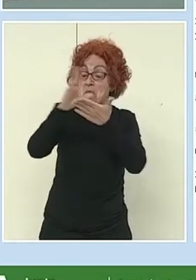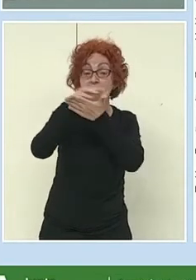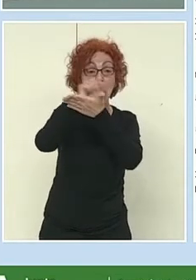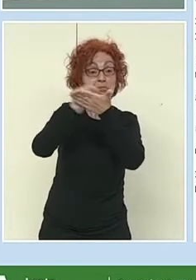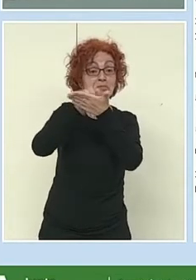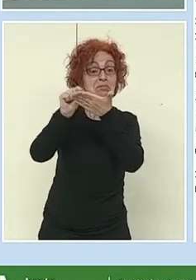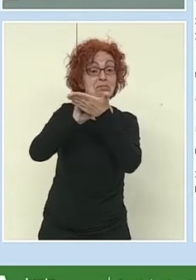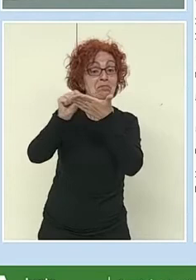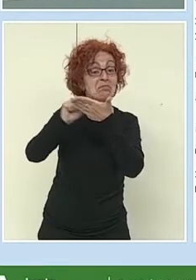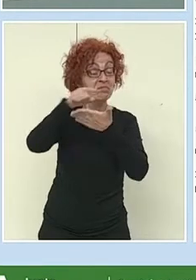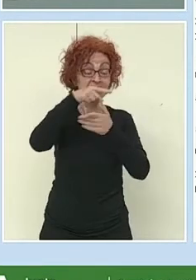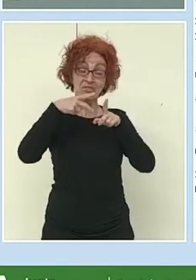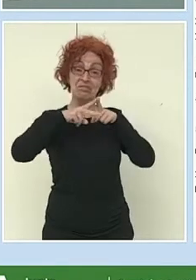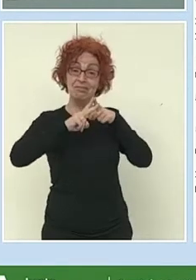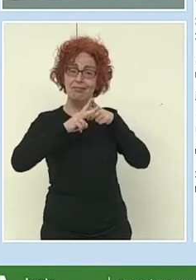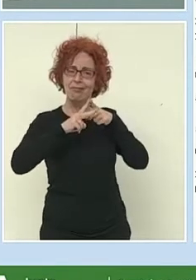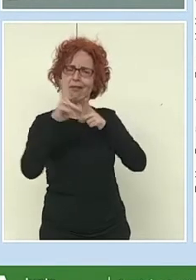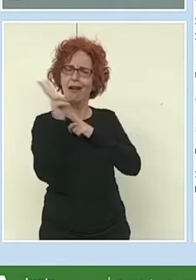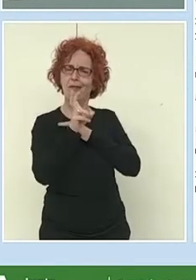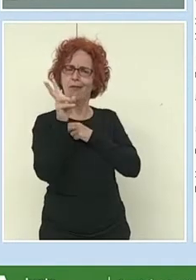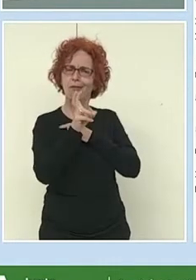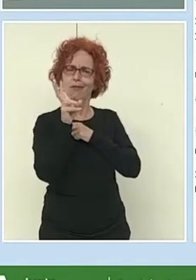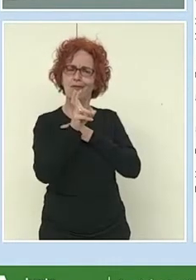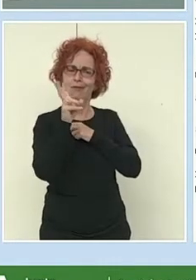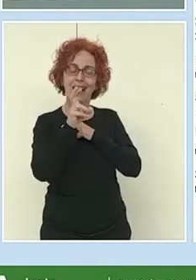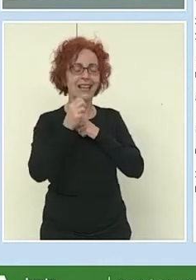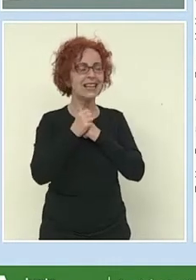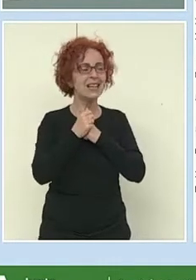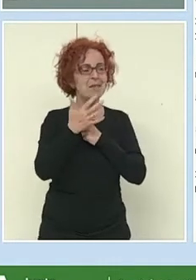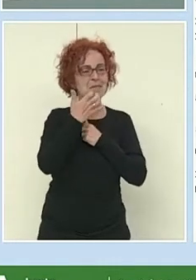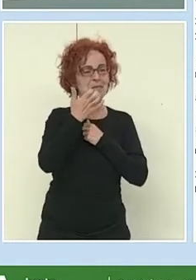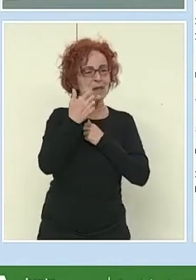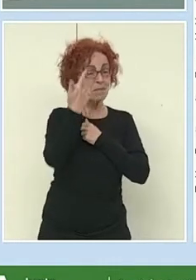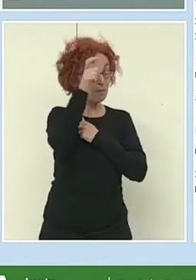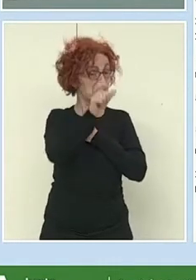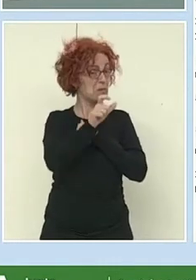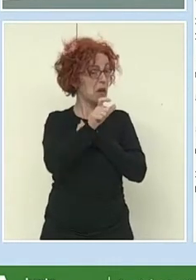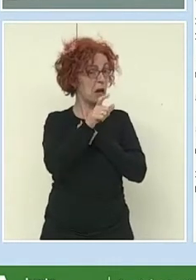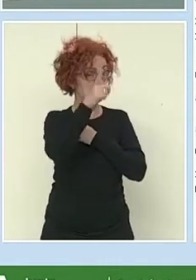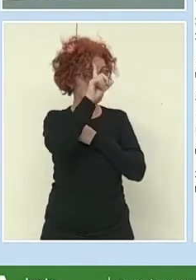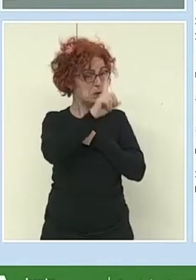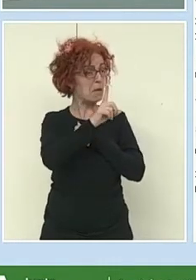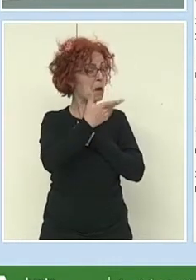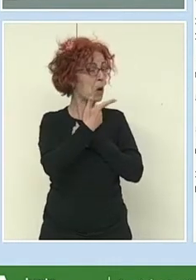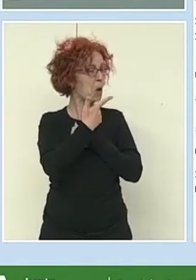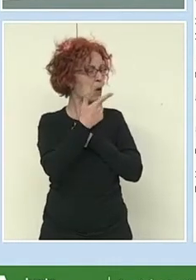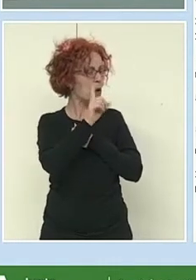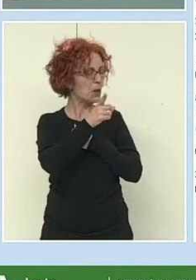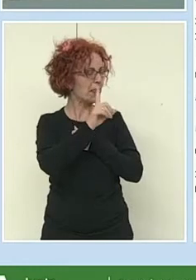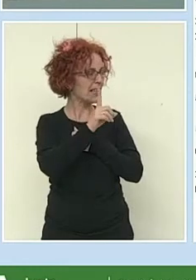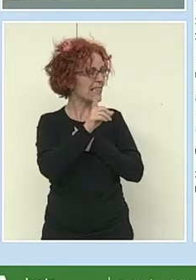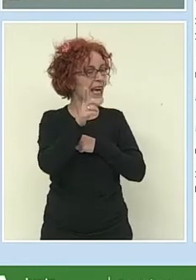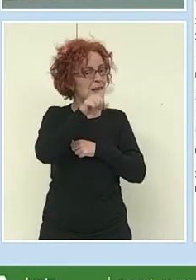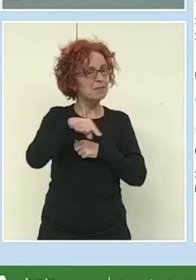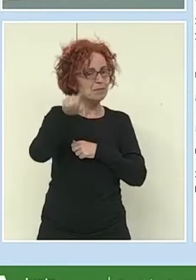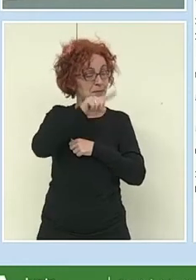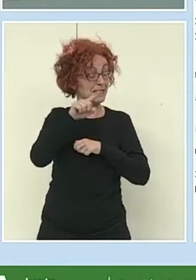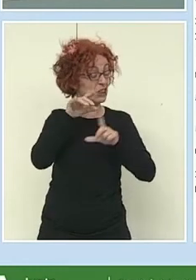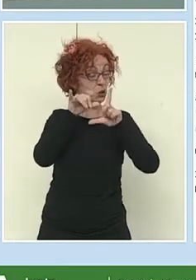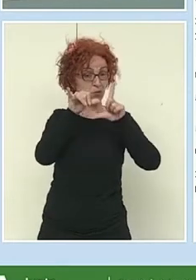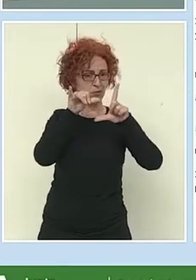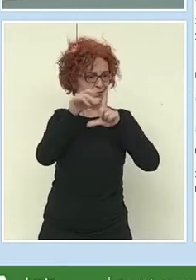Es una herramienta muy útil. Hay una... Quienes no la conozcan pueden ir a... Siempre está a YouTube.